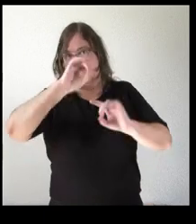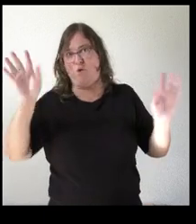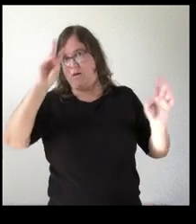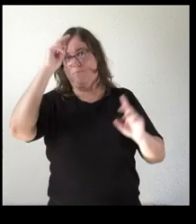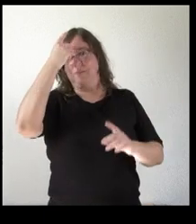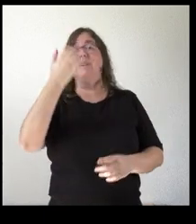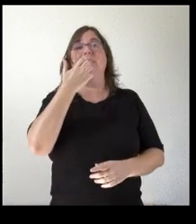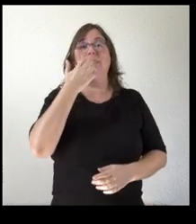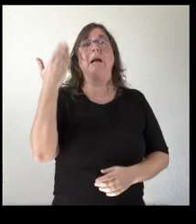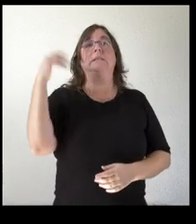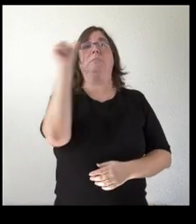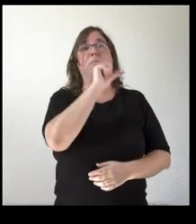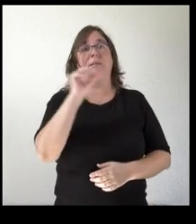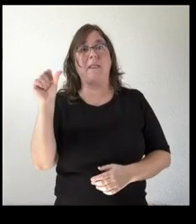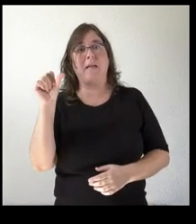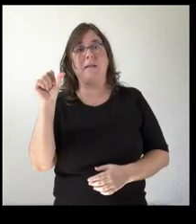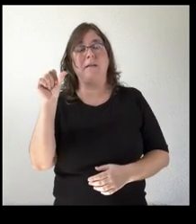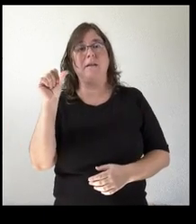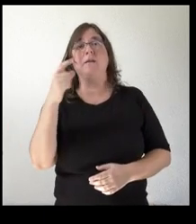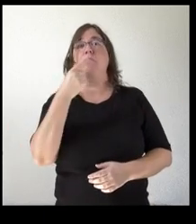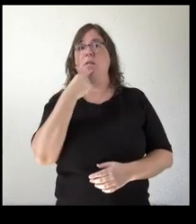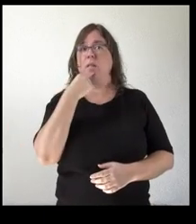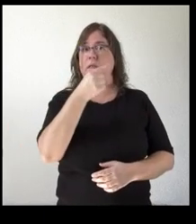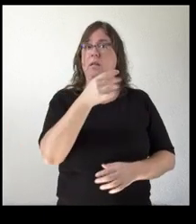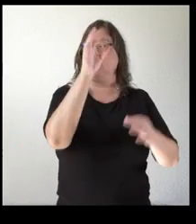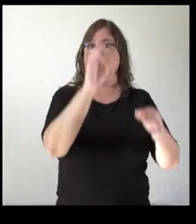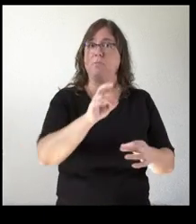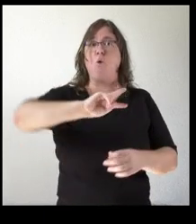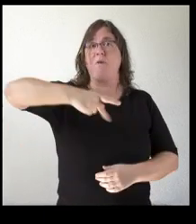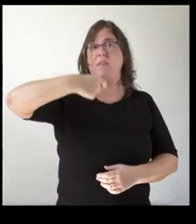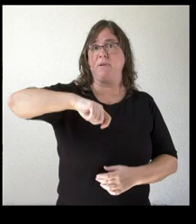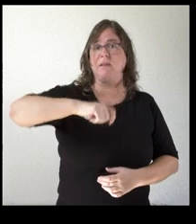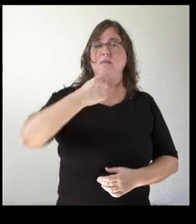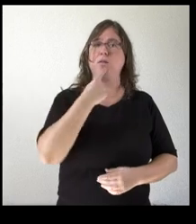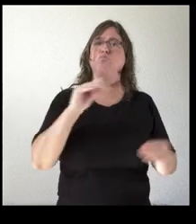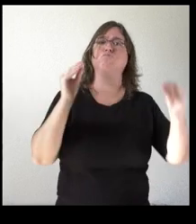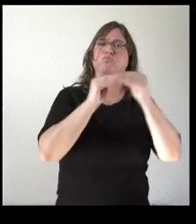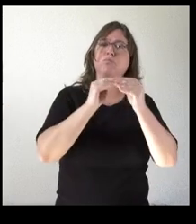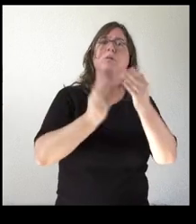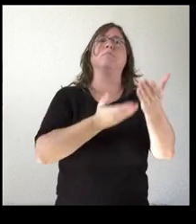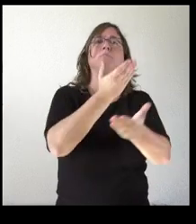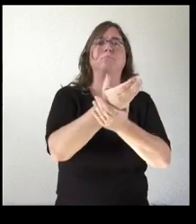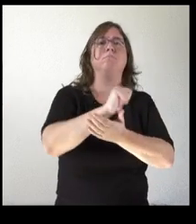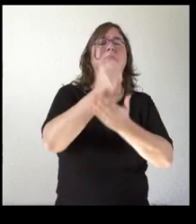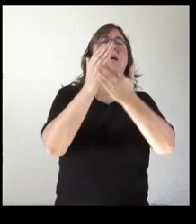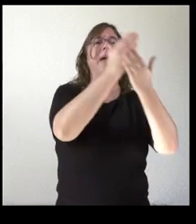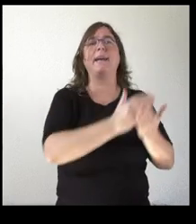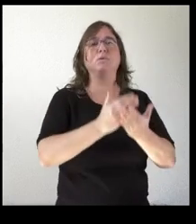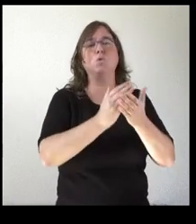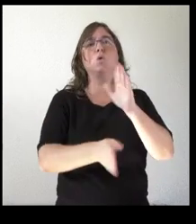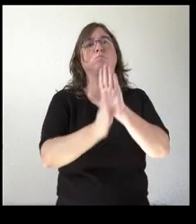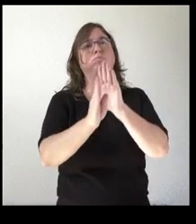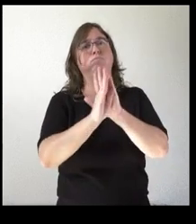si usted la semana pasada refuerza lo que dice el vicepresidente de que se va a licitar por parte de la junta un estudio de viabilidad